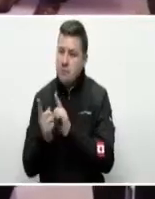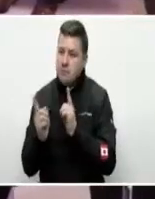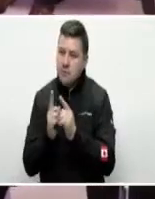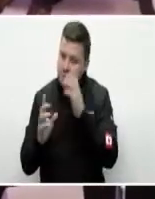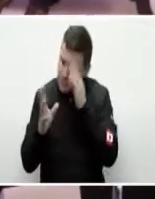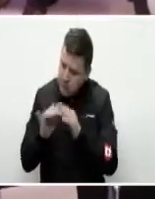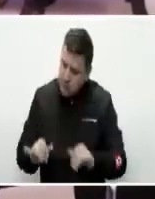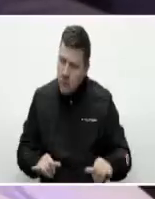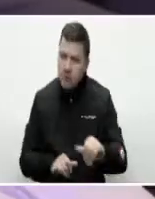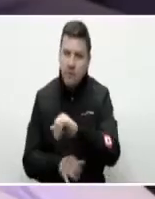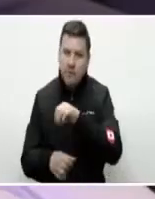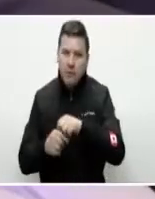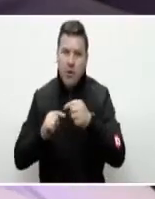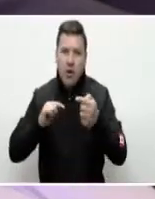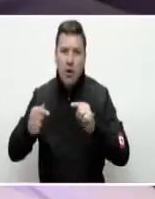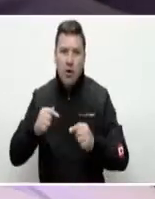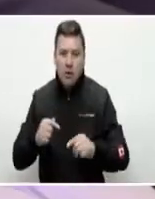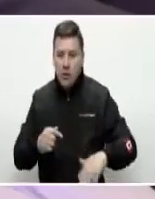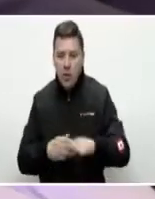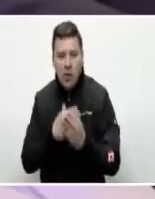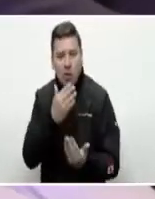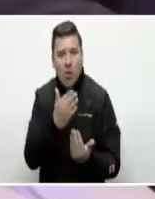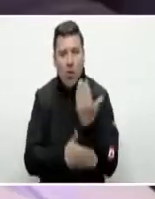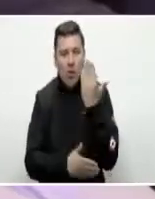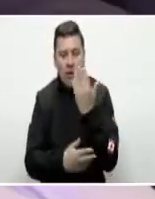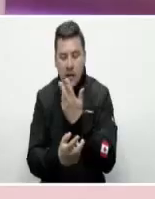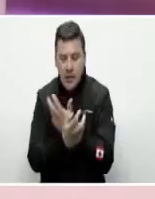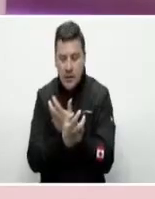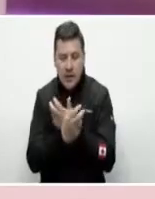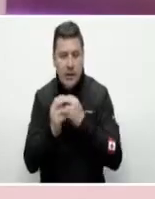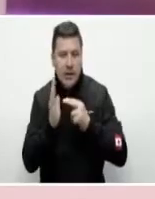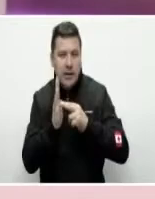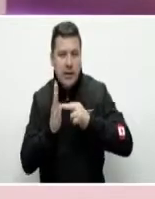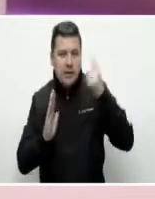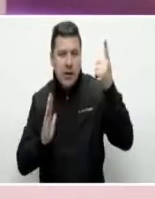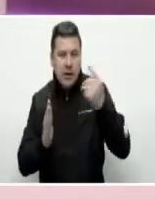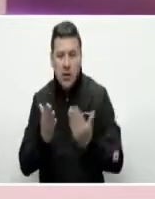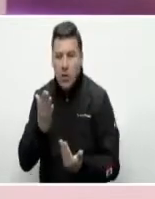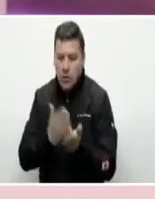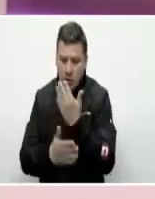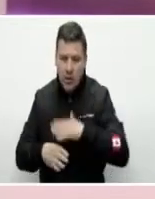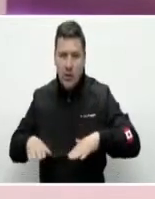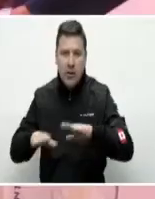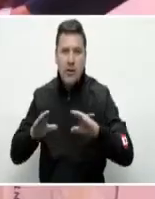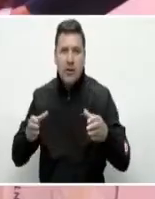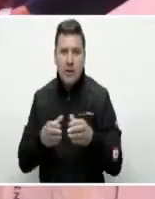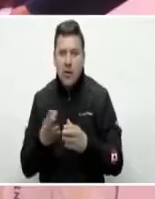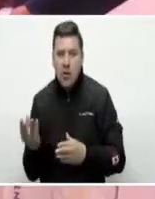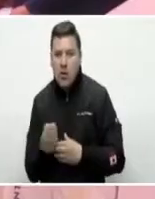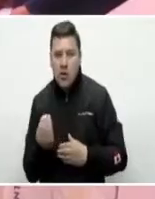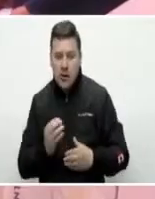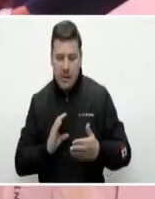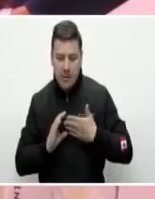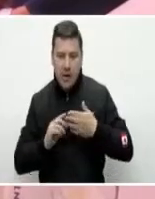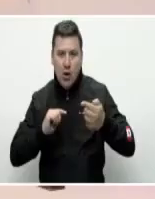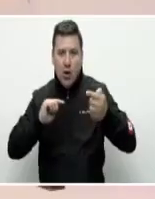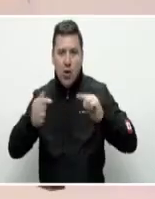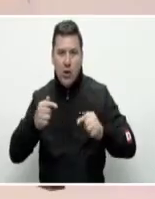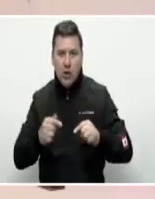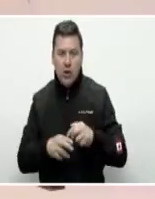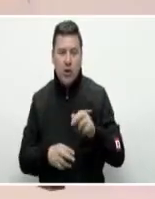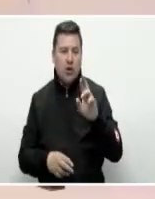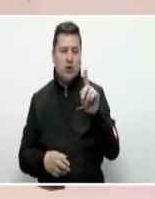Articulación de los Sistemas de Competitividad, Innovación, Ciencia y Tecnología, donde fue moderado por la presidenta del Consejo Privado de Competitividad,